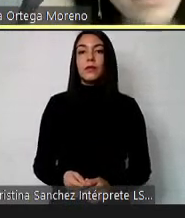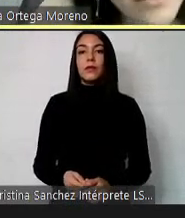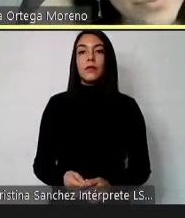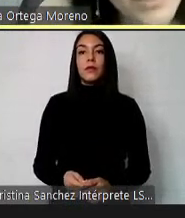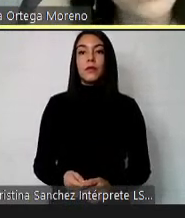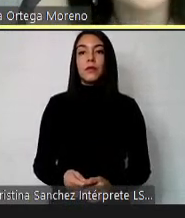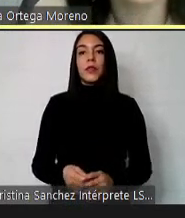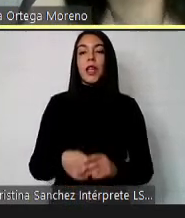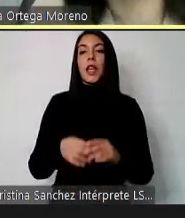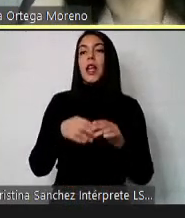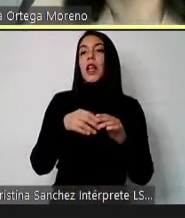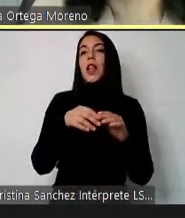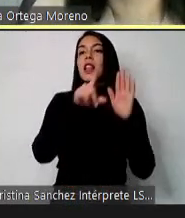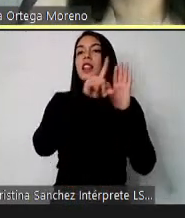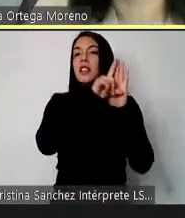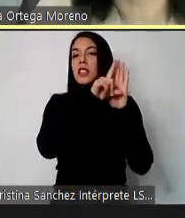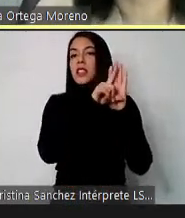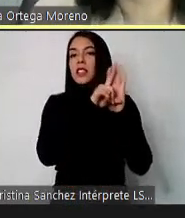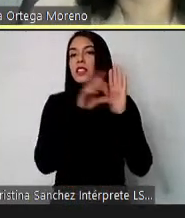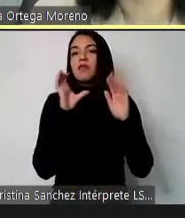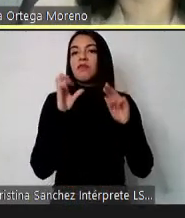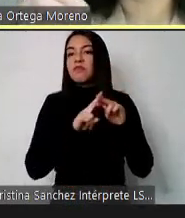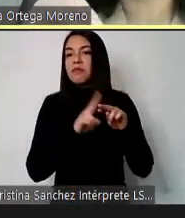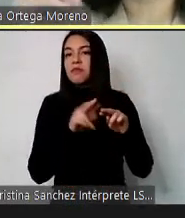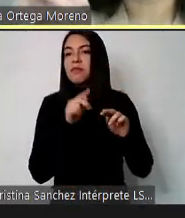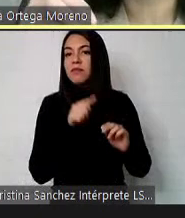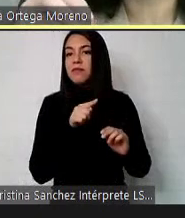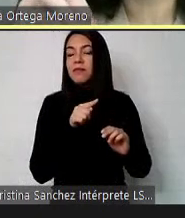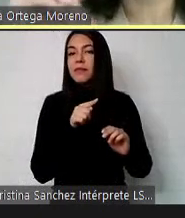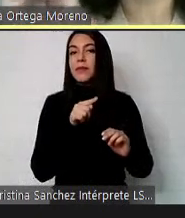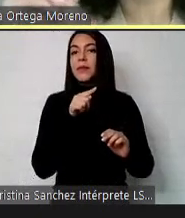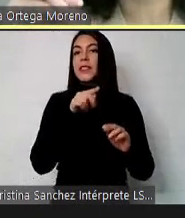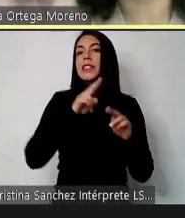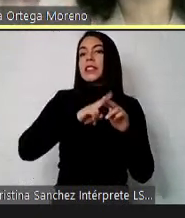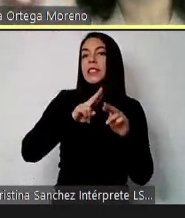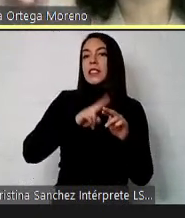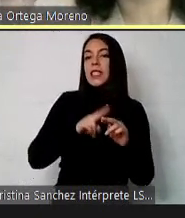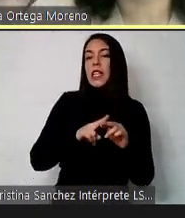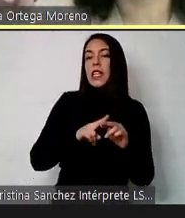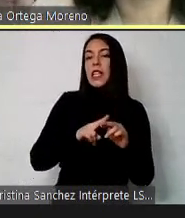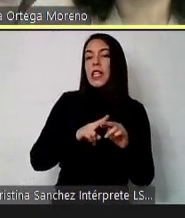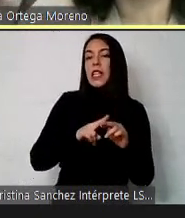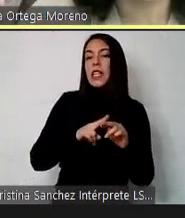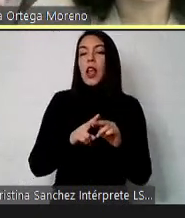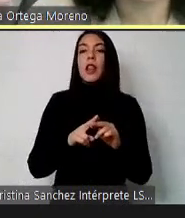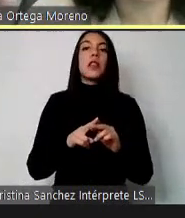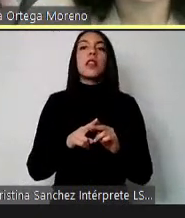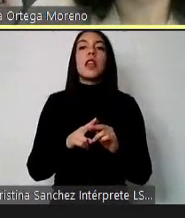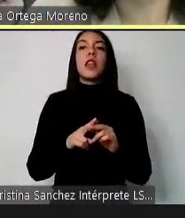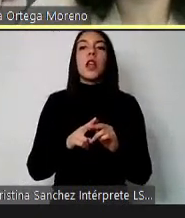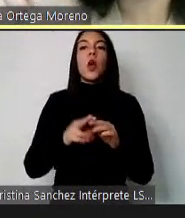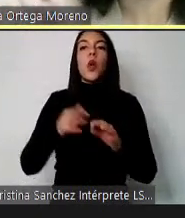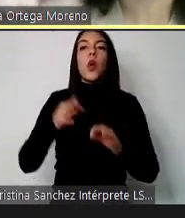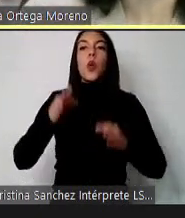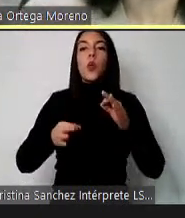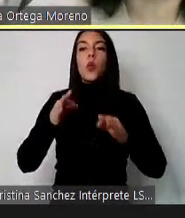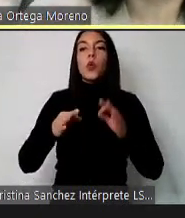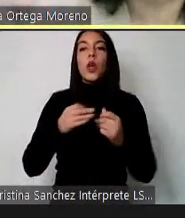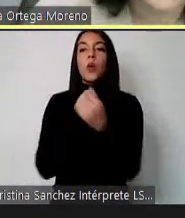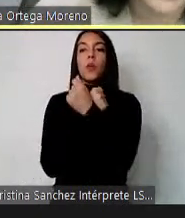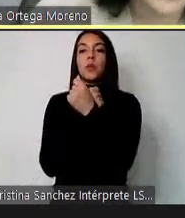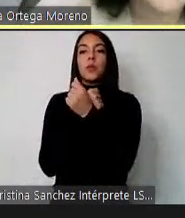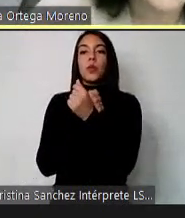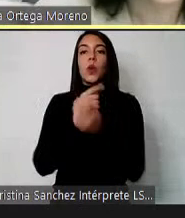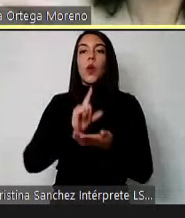se establece en esa ley, ¿ya? Y dice que, bueno, esa acción se interpone ante juzgados de policía local y estos